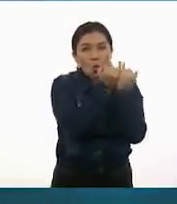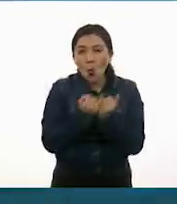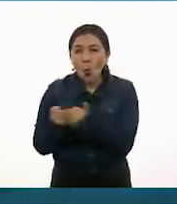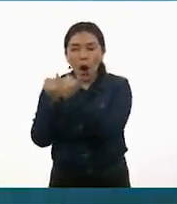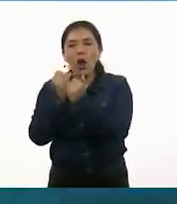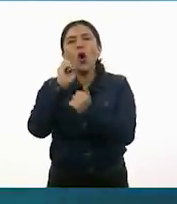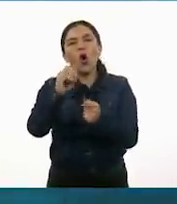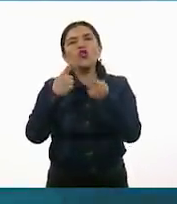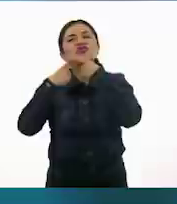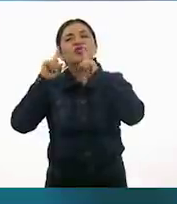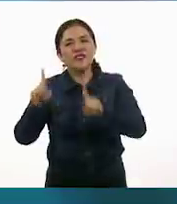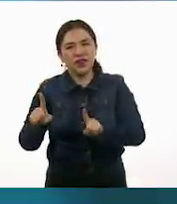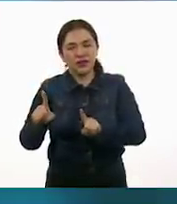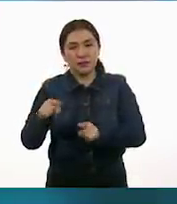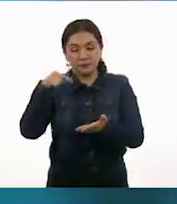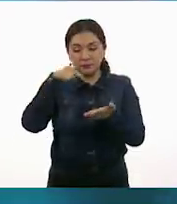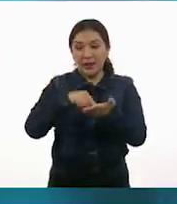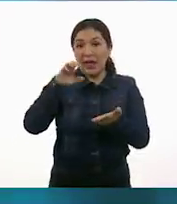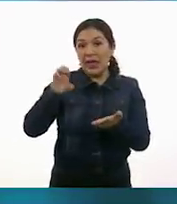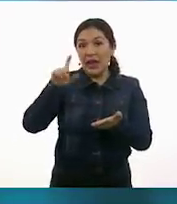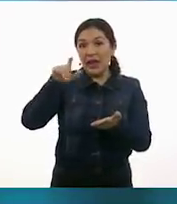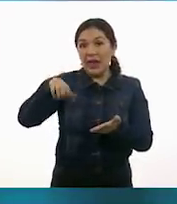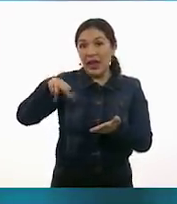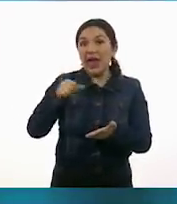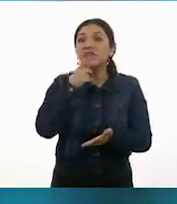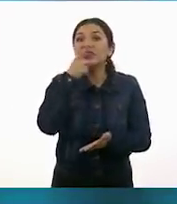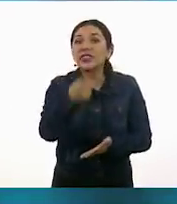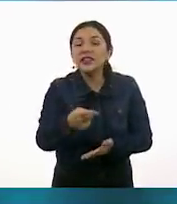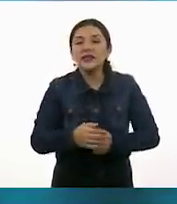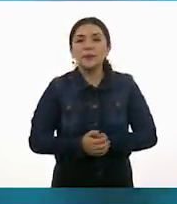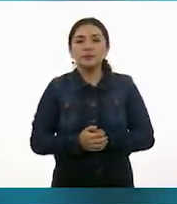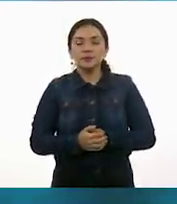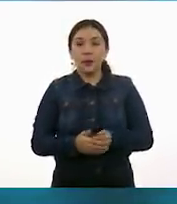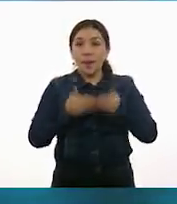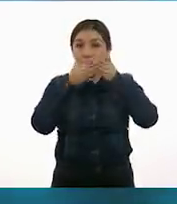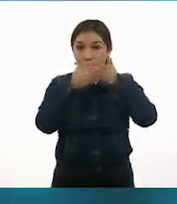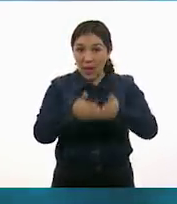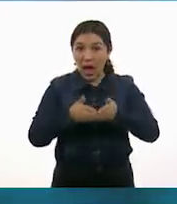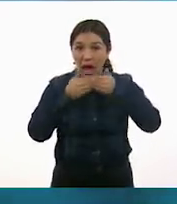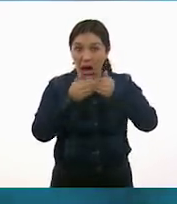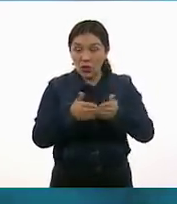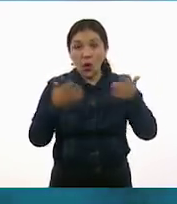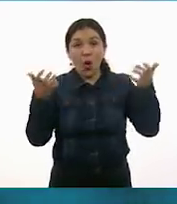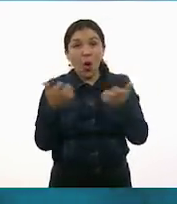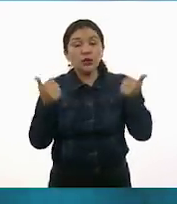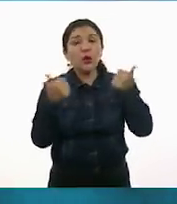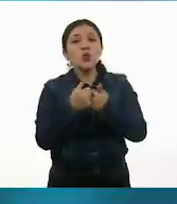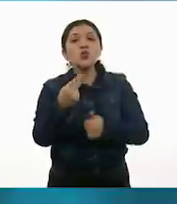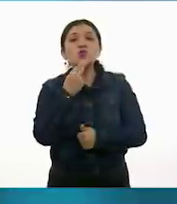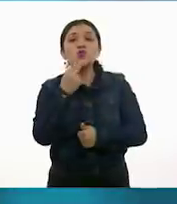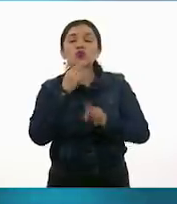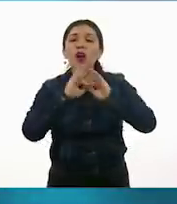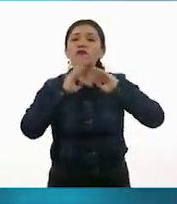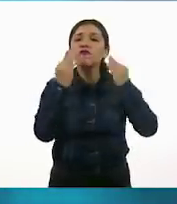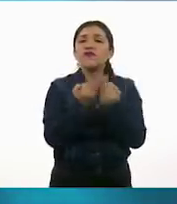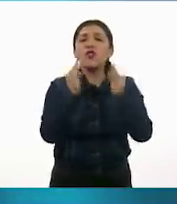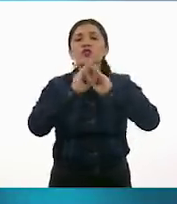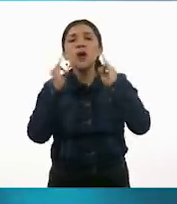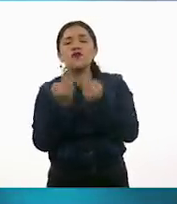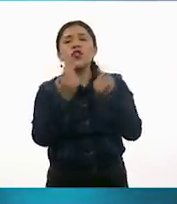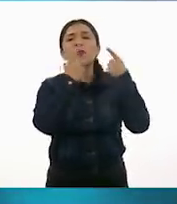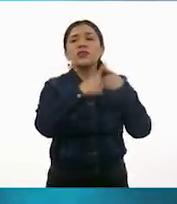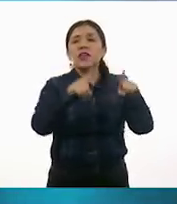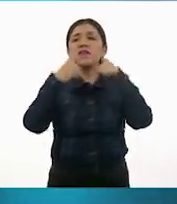Y Elena nos contestó. Los barcos se armaron usando piezas diferentes.